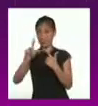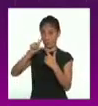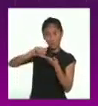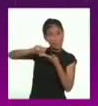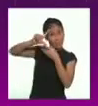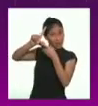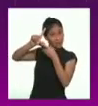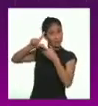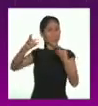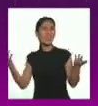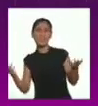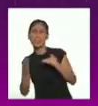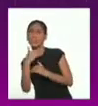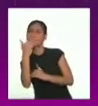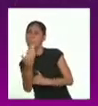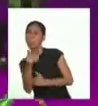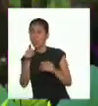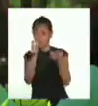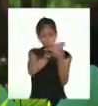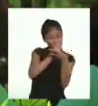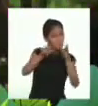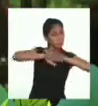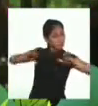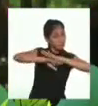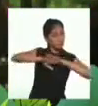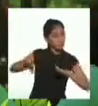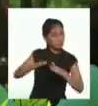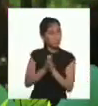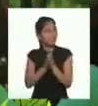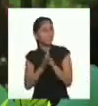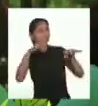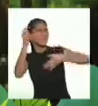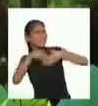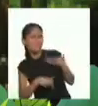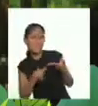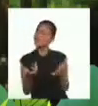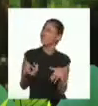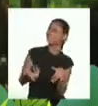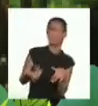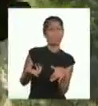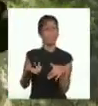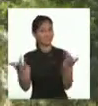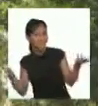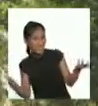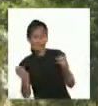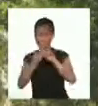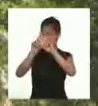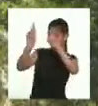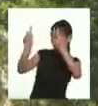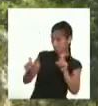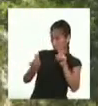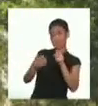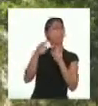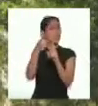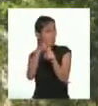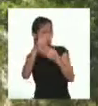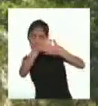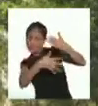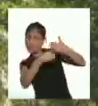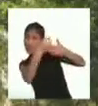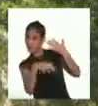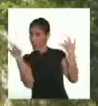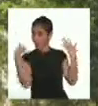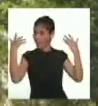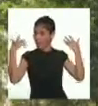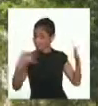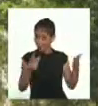mayúscula. Y cuando termine de escribir, ¿qué debo hacer? Tienes que preguntarte si tu